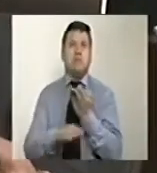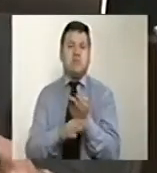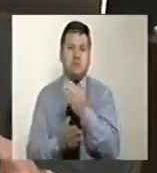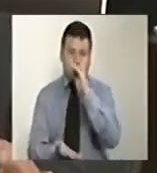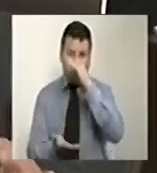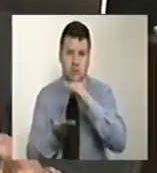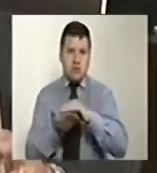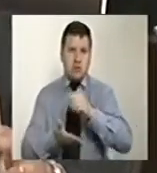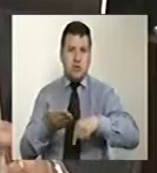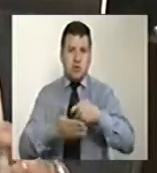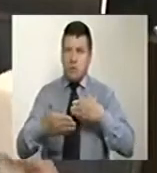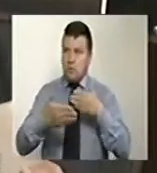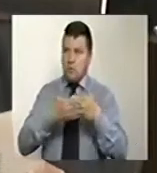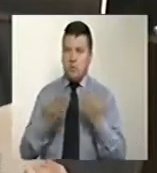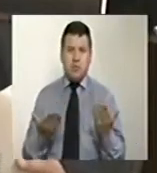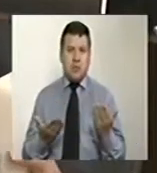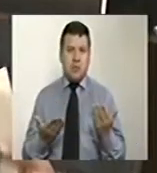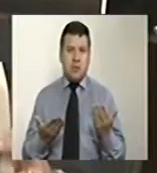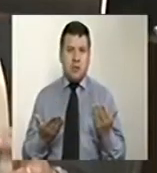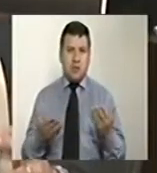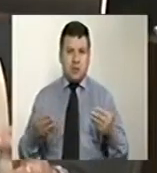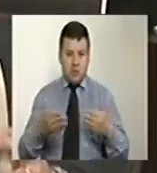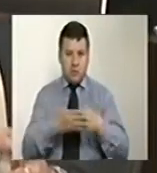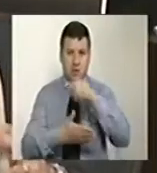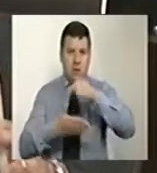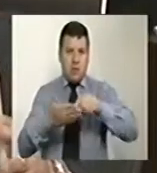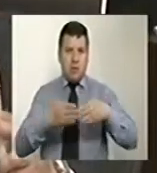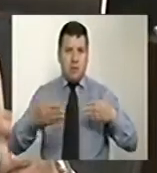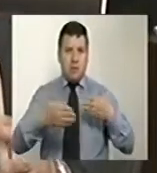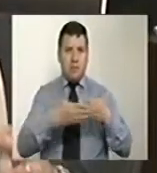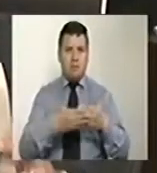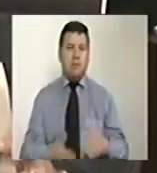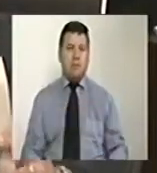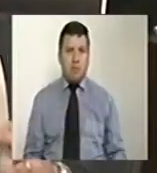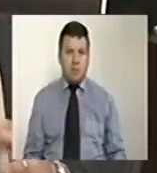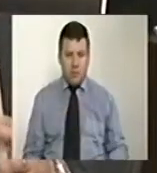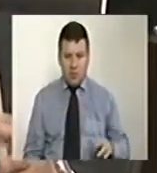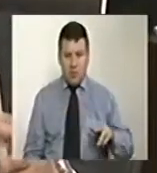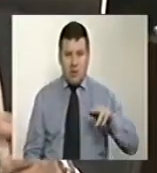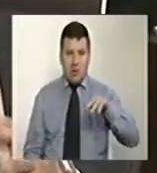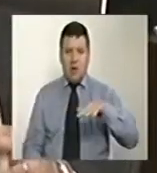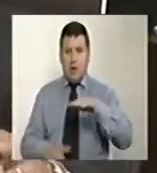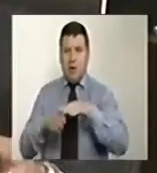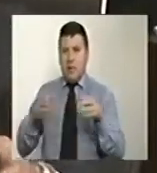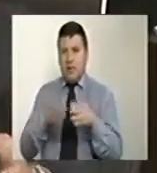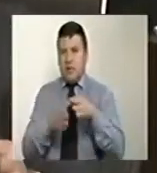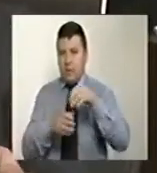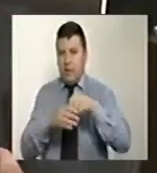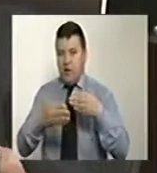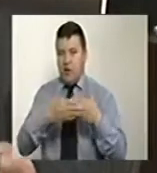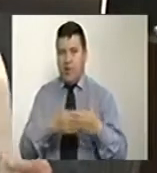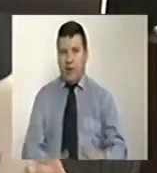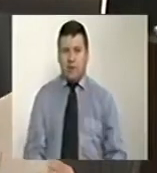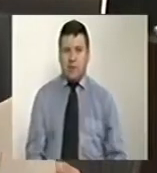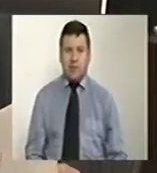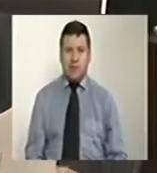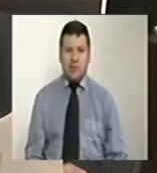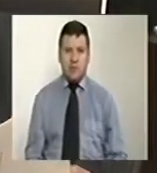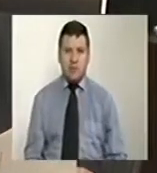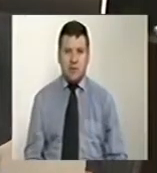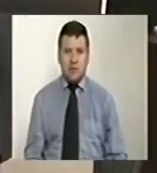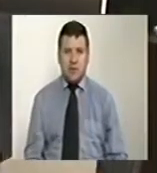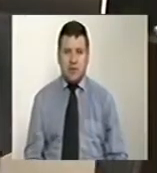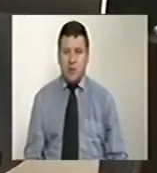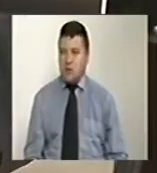liquidación del contrato. Caducidad en el contrato en Adelena para la navegabilidad del río Magdalena, el cual el Banco Agrario